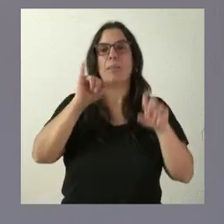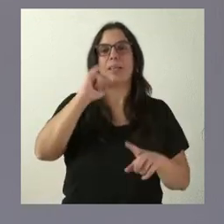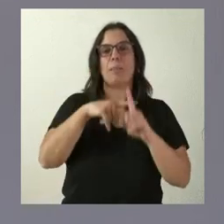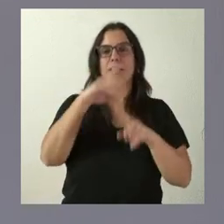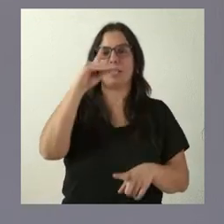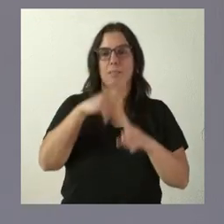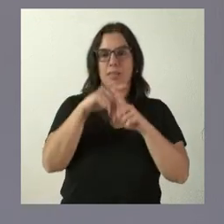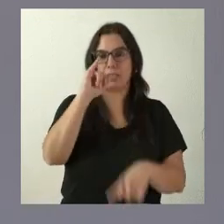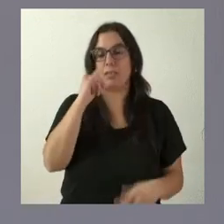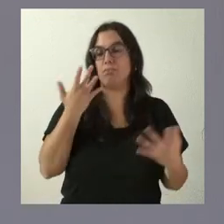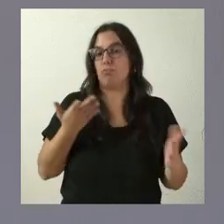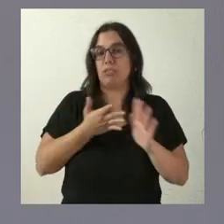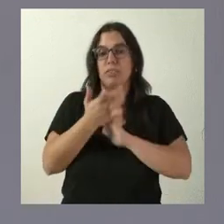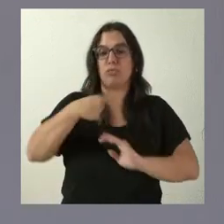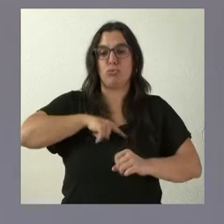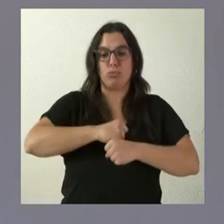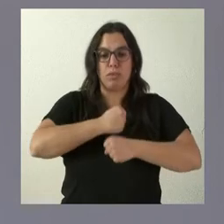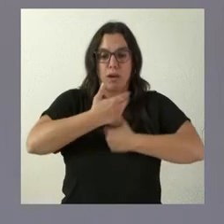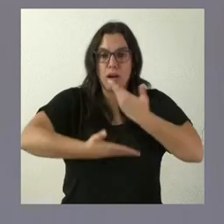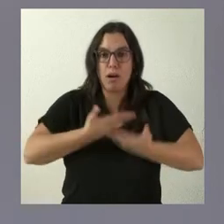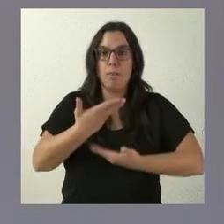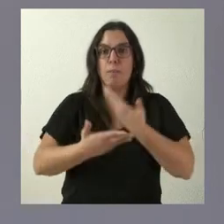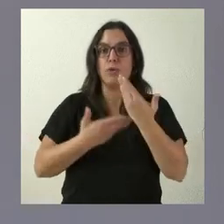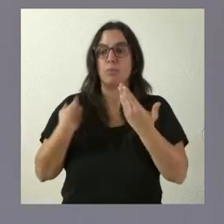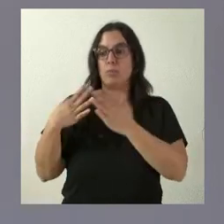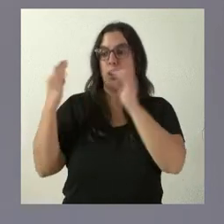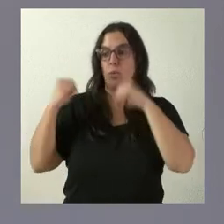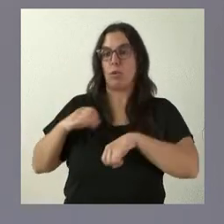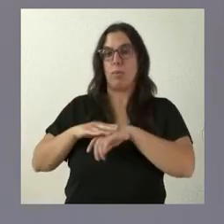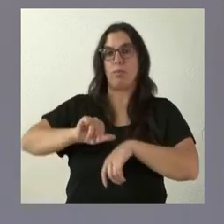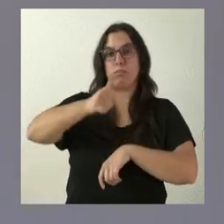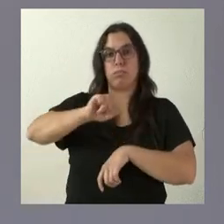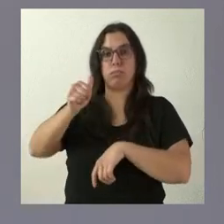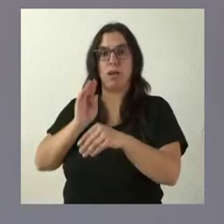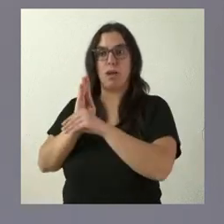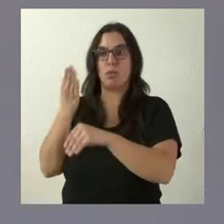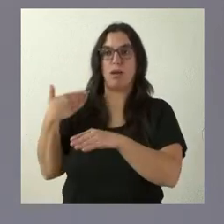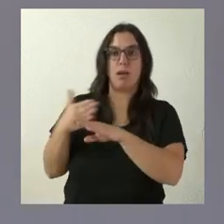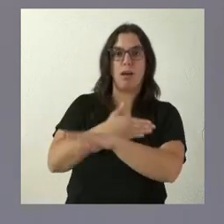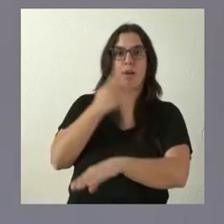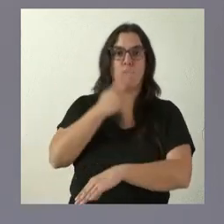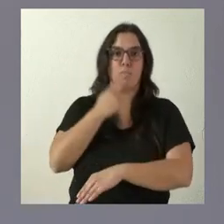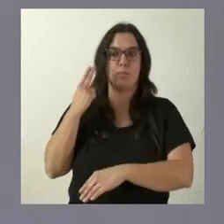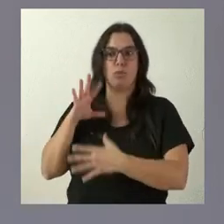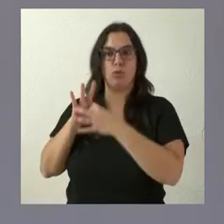tanto, estamos trabajando en los acuerdos de concesión de estas ayudas que habíamos comprometido con la empresa, que vamos a ser